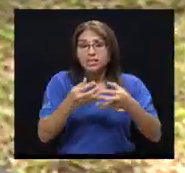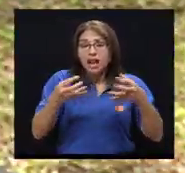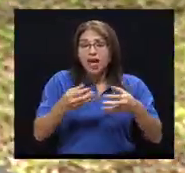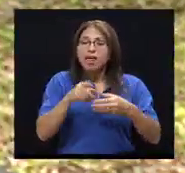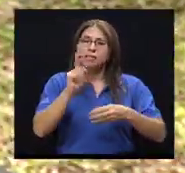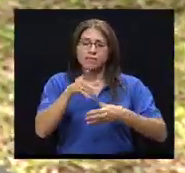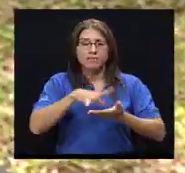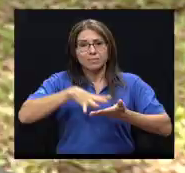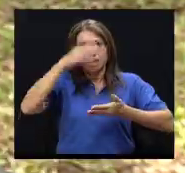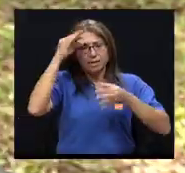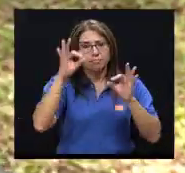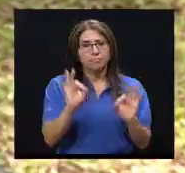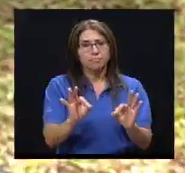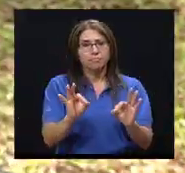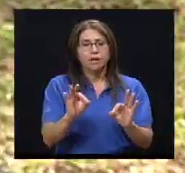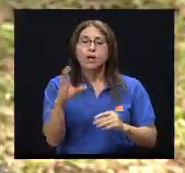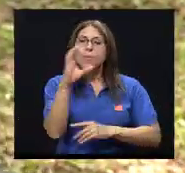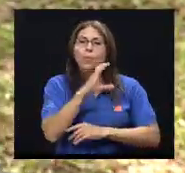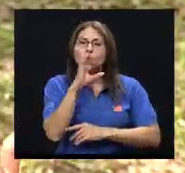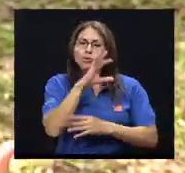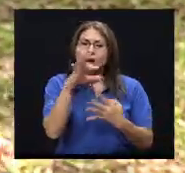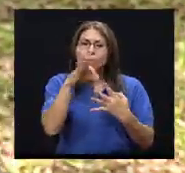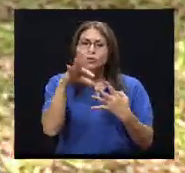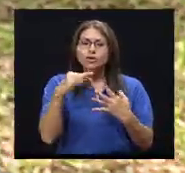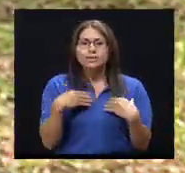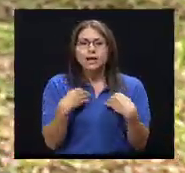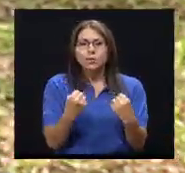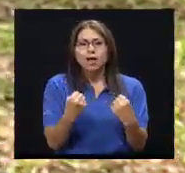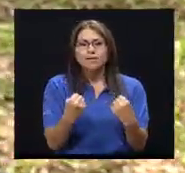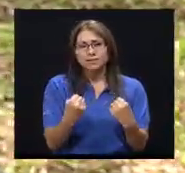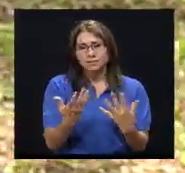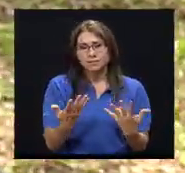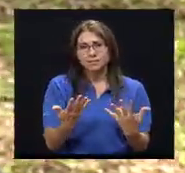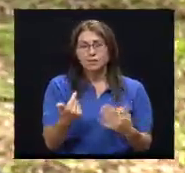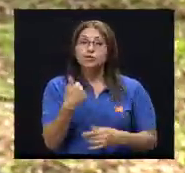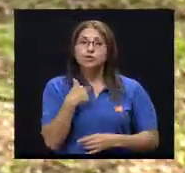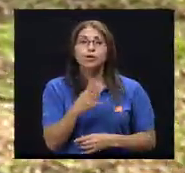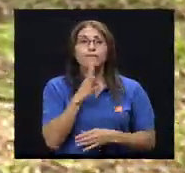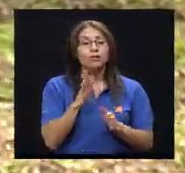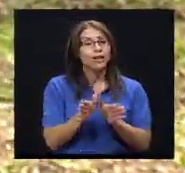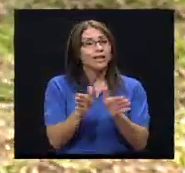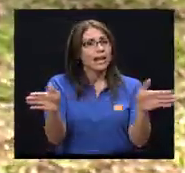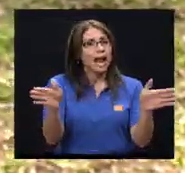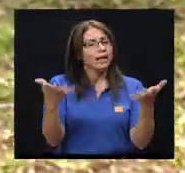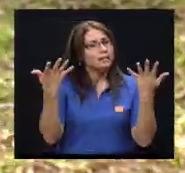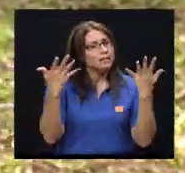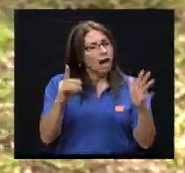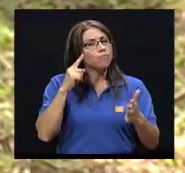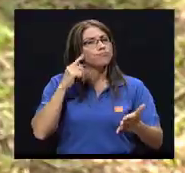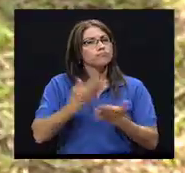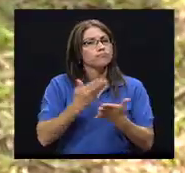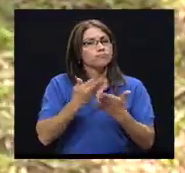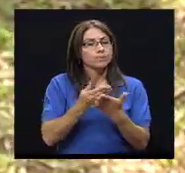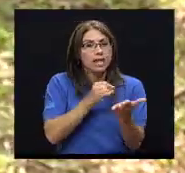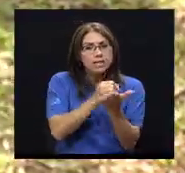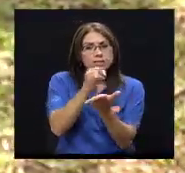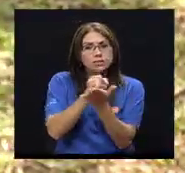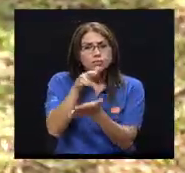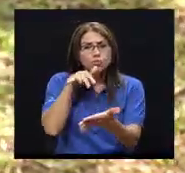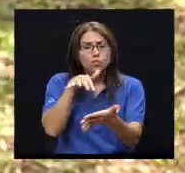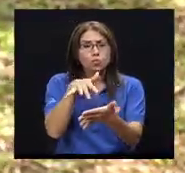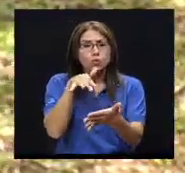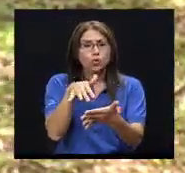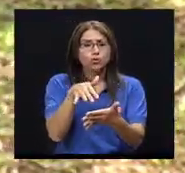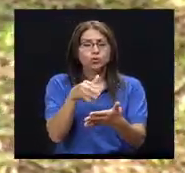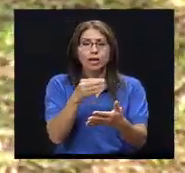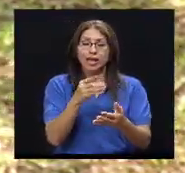muchísimo las opciones saludables. Entonces, estoy hablando en general de lo que se ha visto, ¿verdad? Inclusive a través de estudios, cómo se ha demostrado